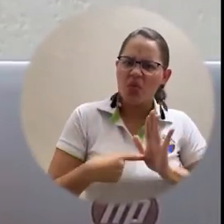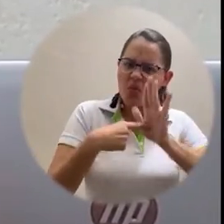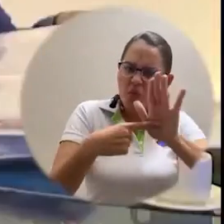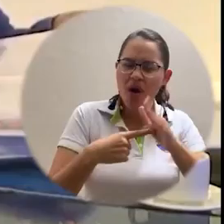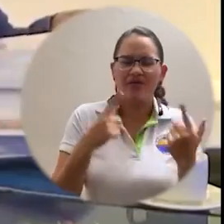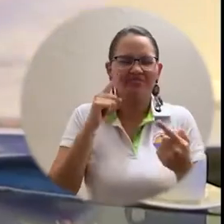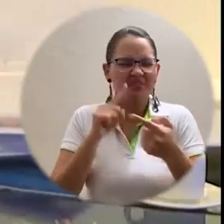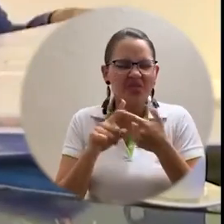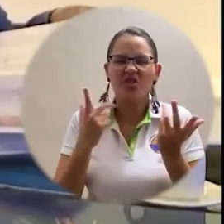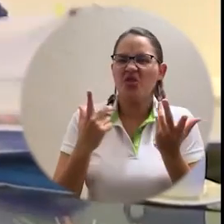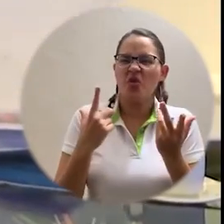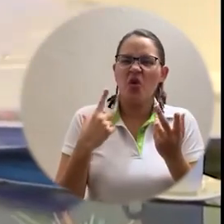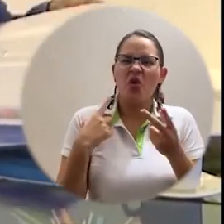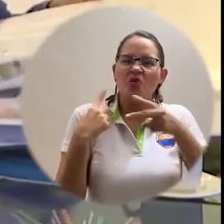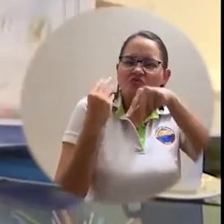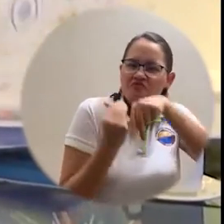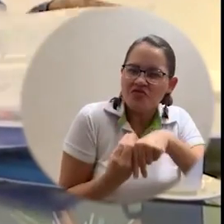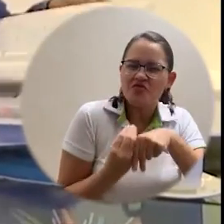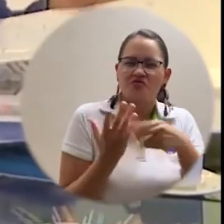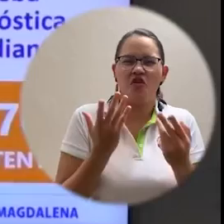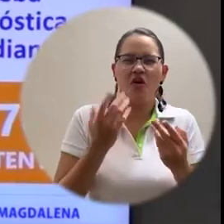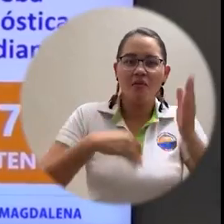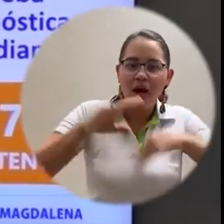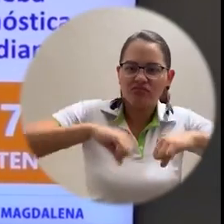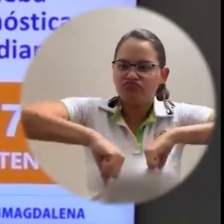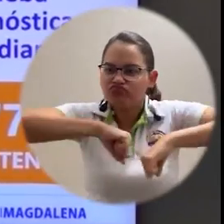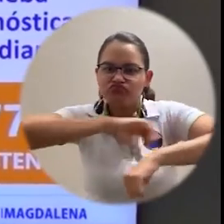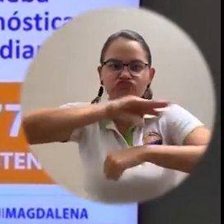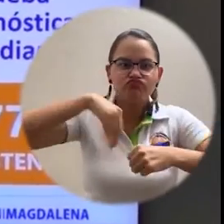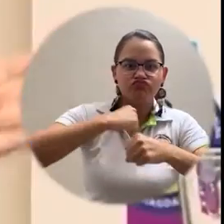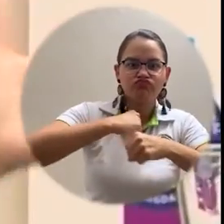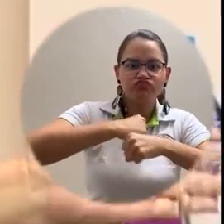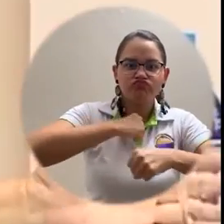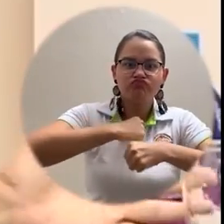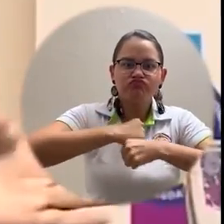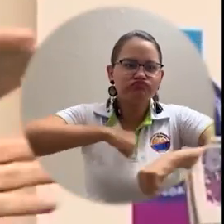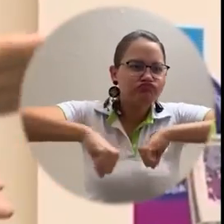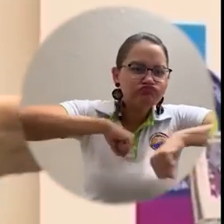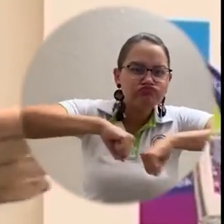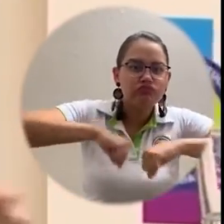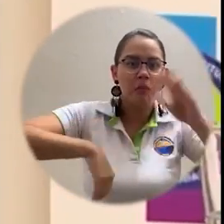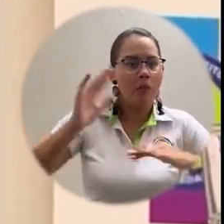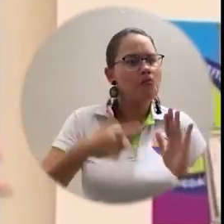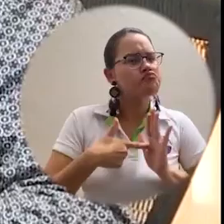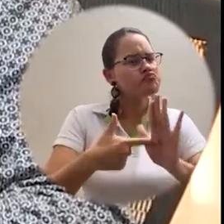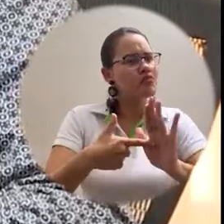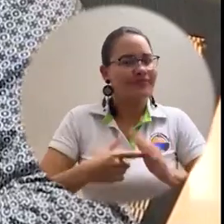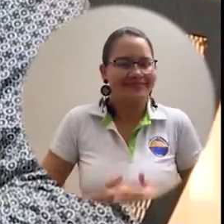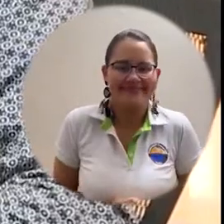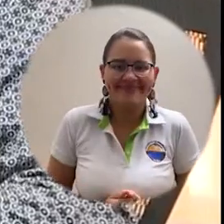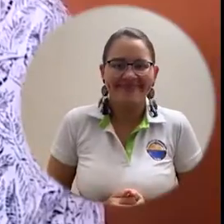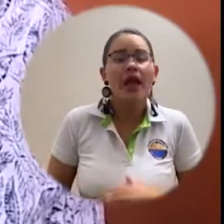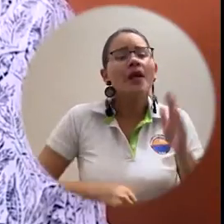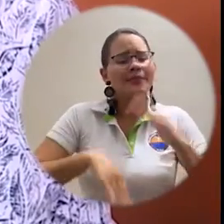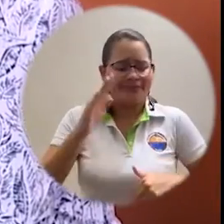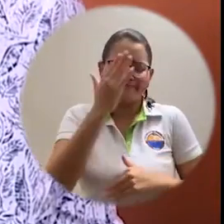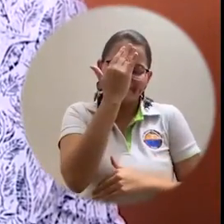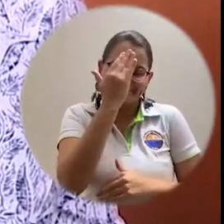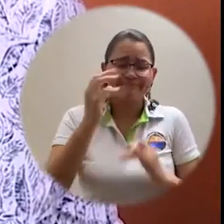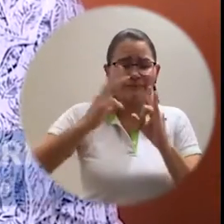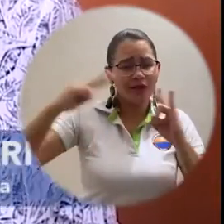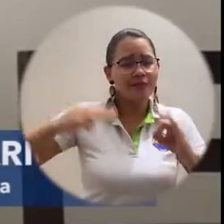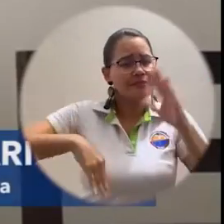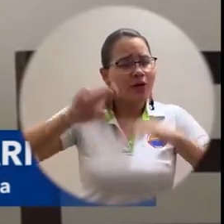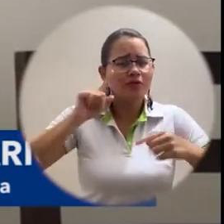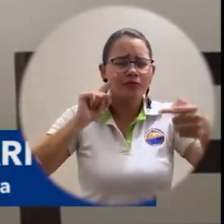procesos misionales estratégicos de apoyo y de control y evaluación que hacen parte del sistema de gestión de la calidad del alma mater. La